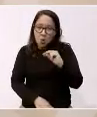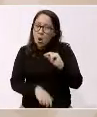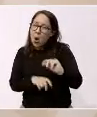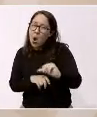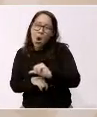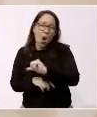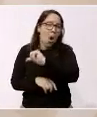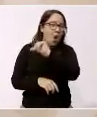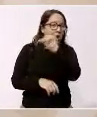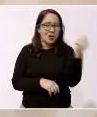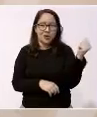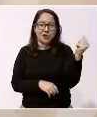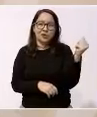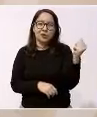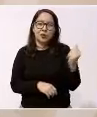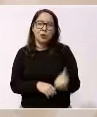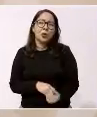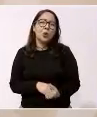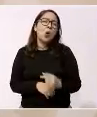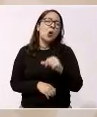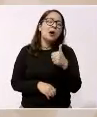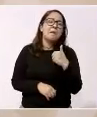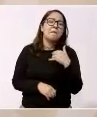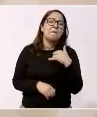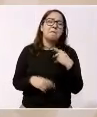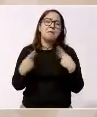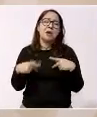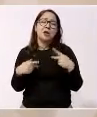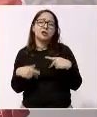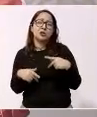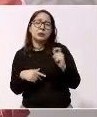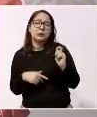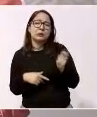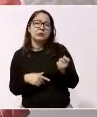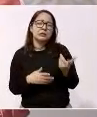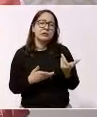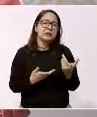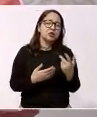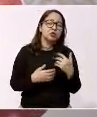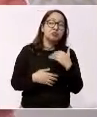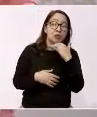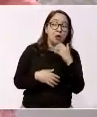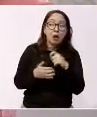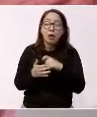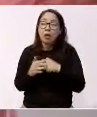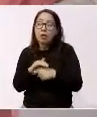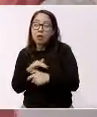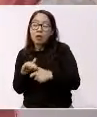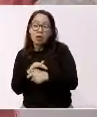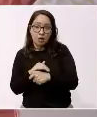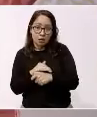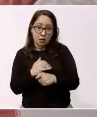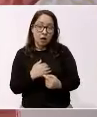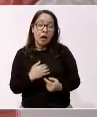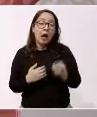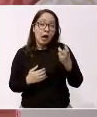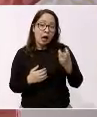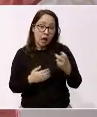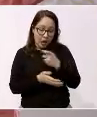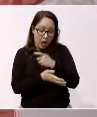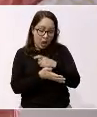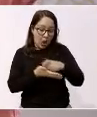unos tecnócratas que compraron una de esas plantas